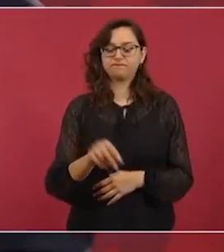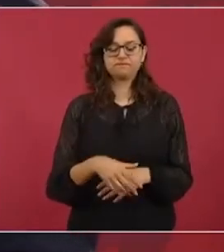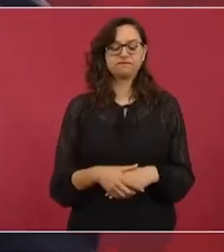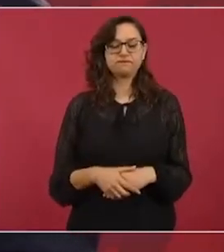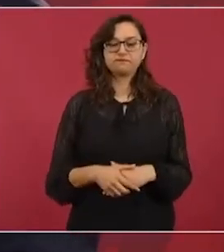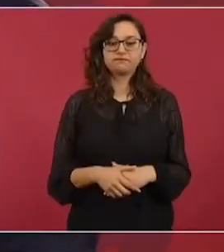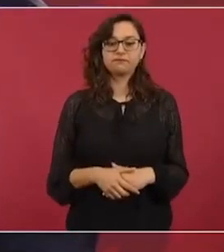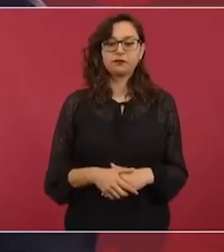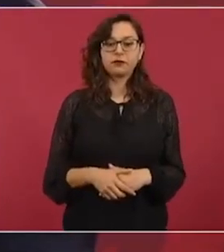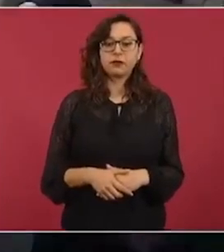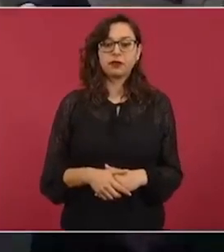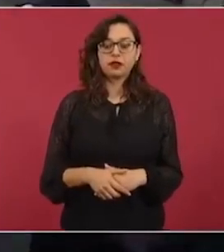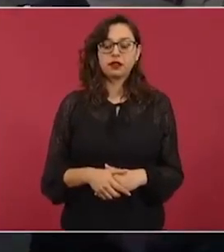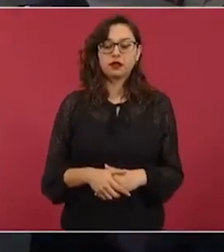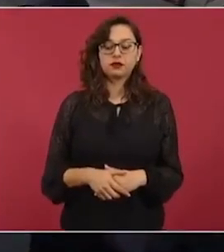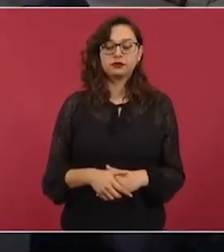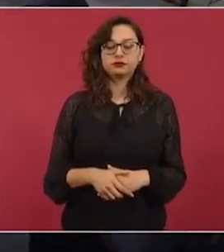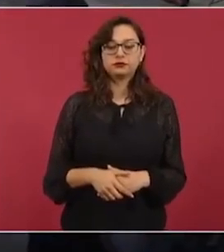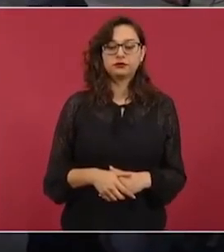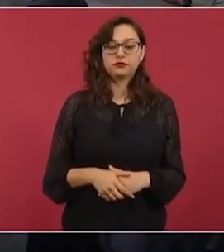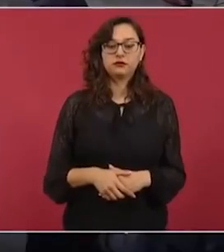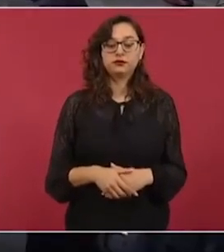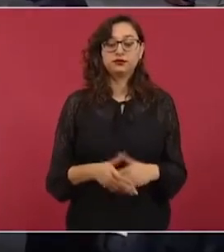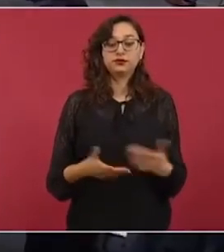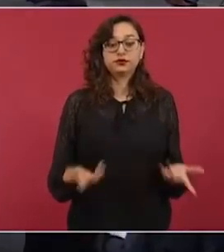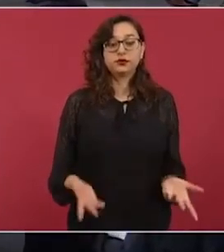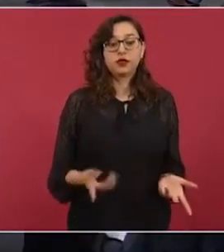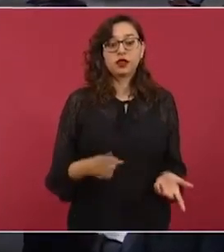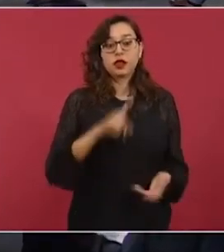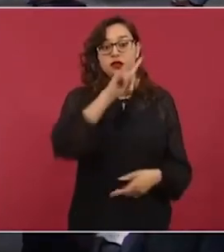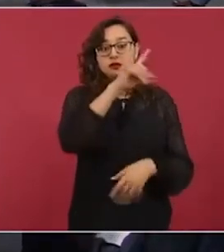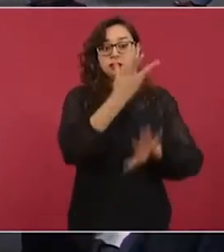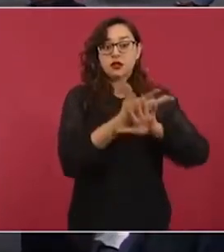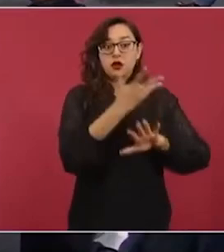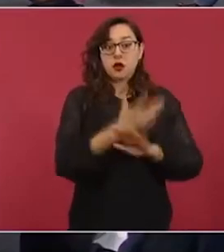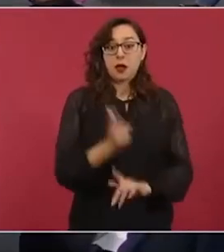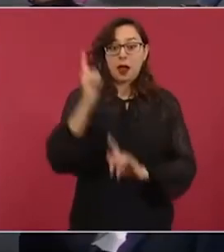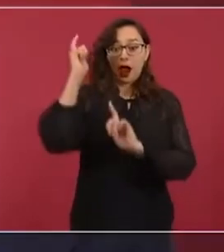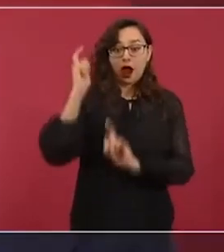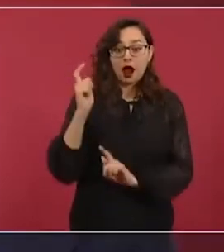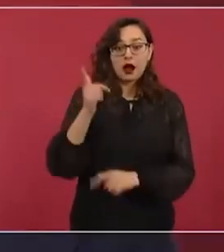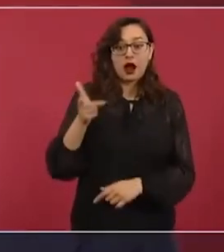que entren armas de Estados Unidos,